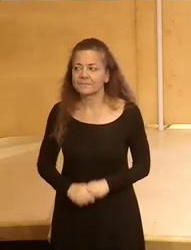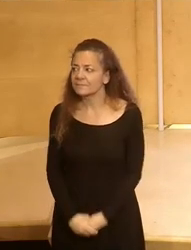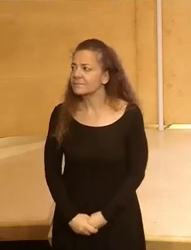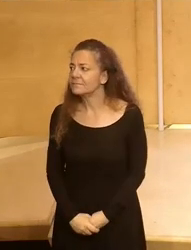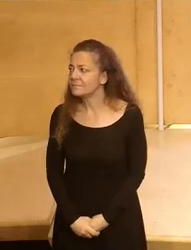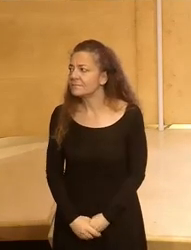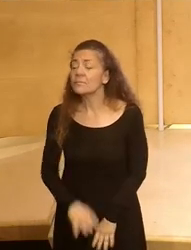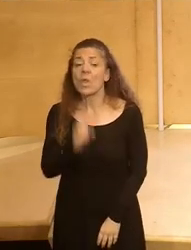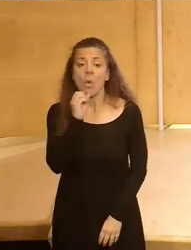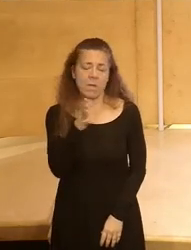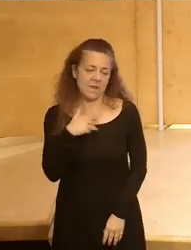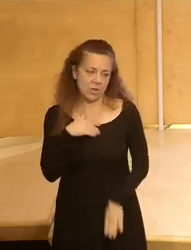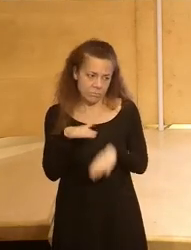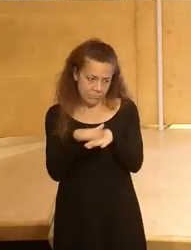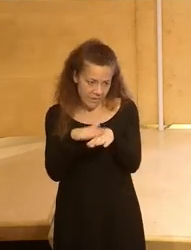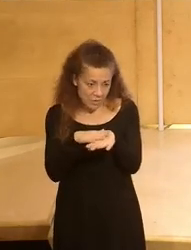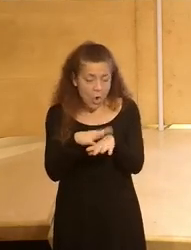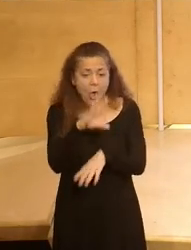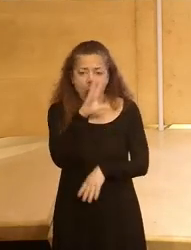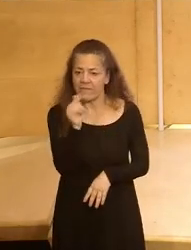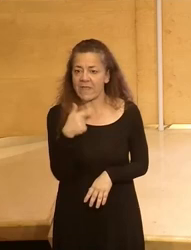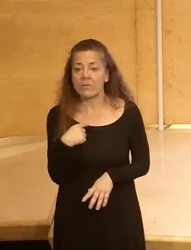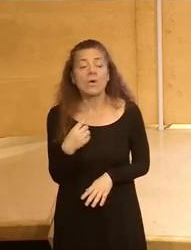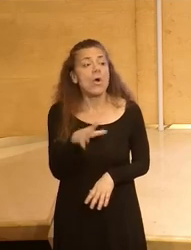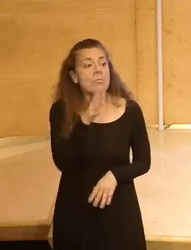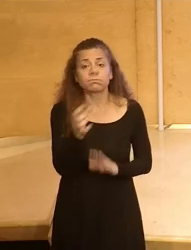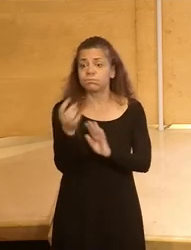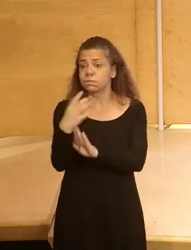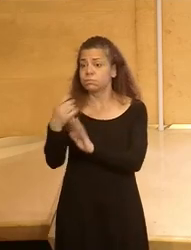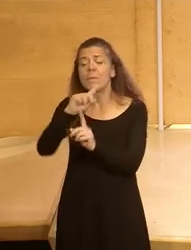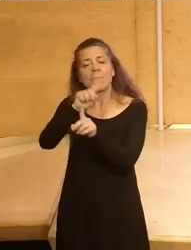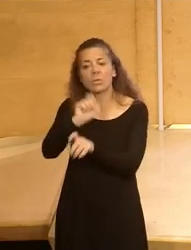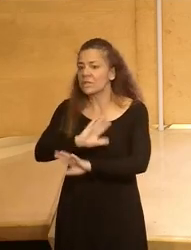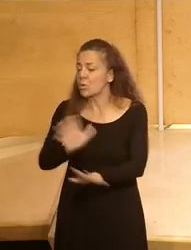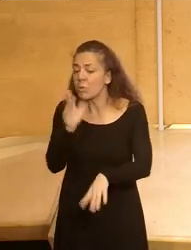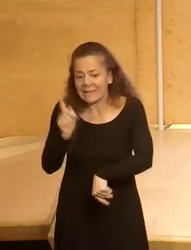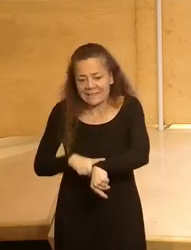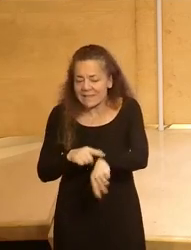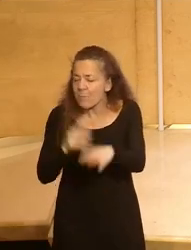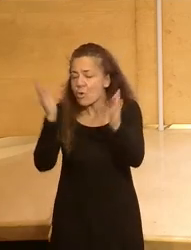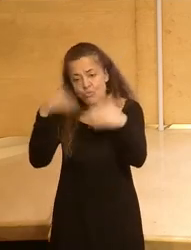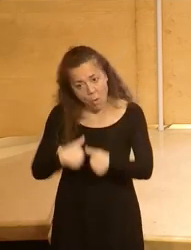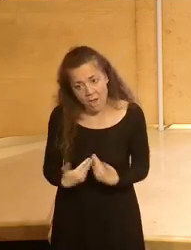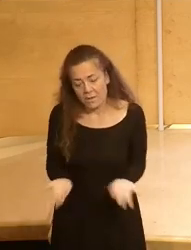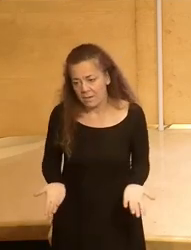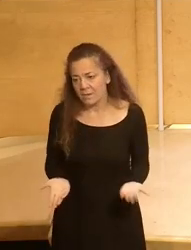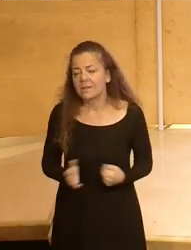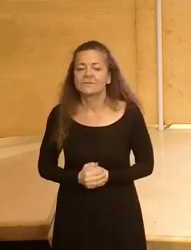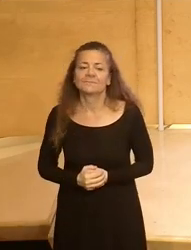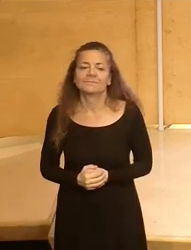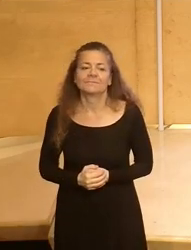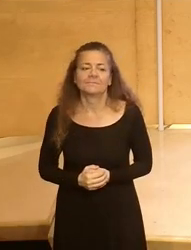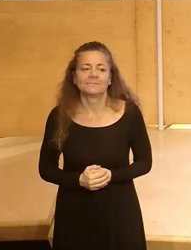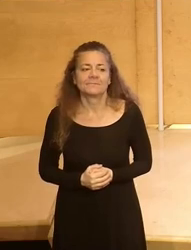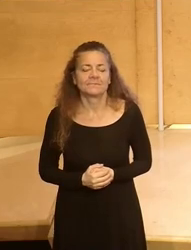Estupendo se me ha olvidado mencionar por favor ya no nos mandéis más preguntas porque es que no va a haber tiempo entonces eso que os podéis ahorrar